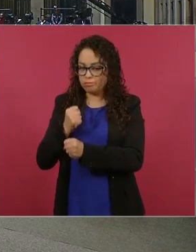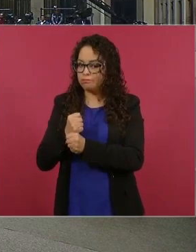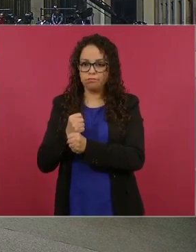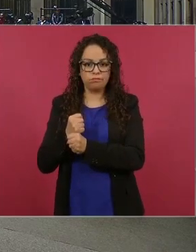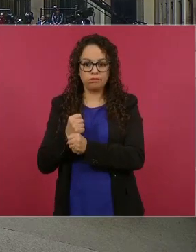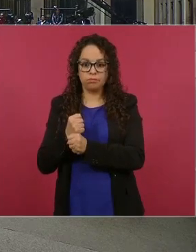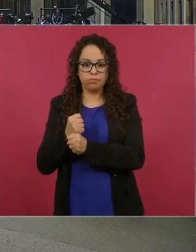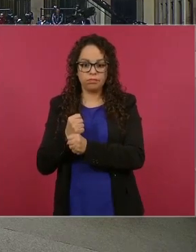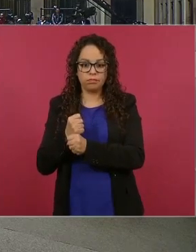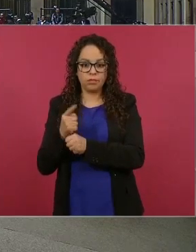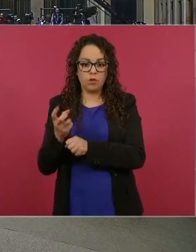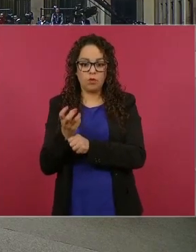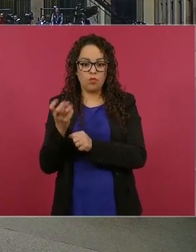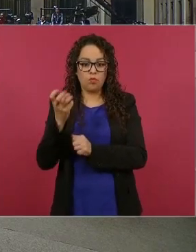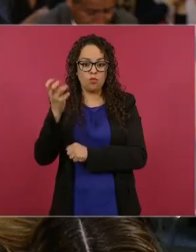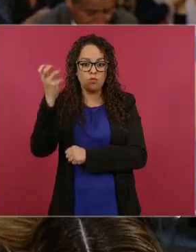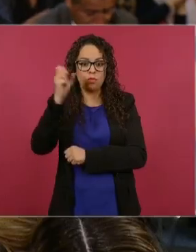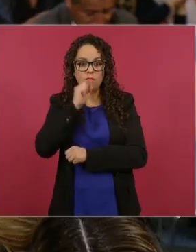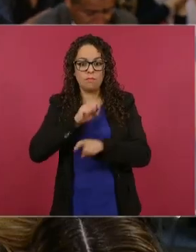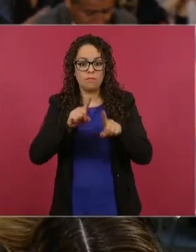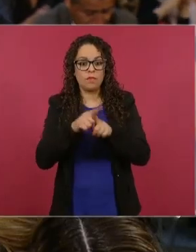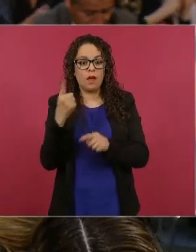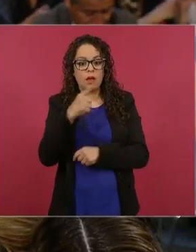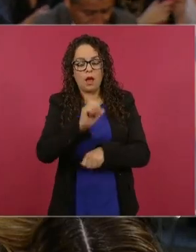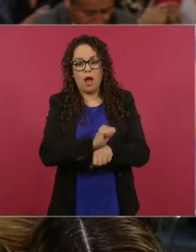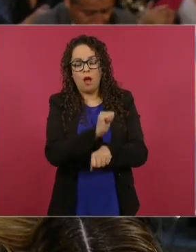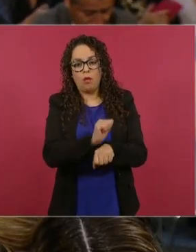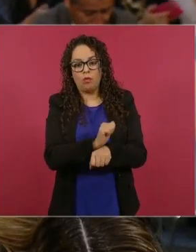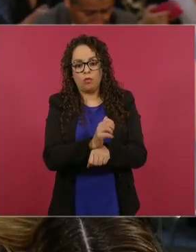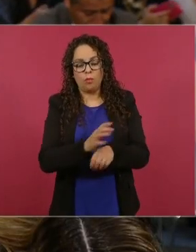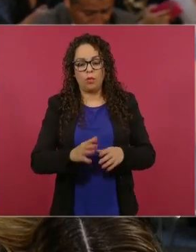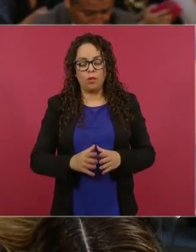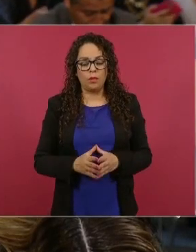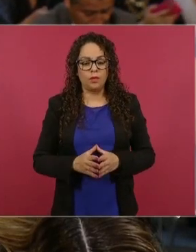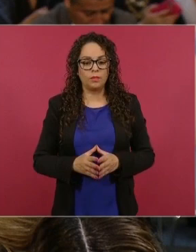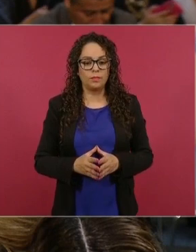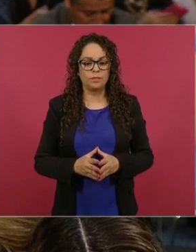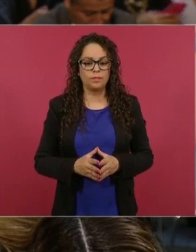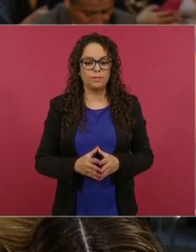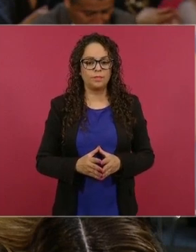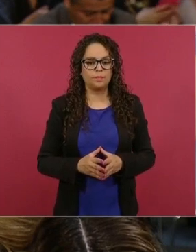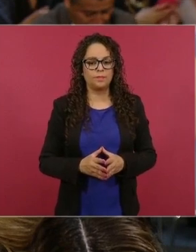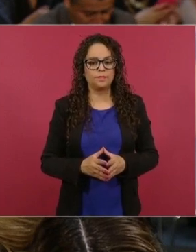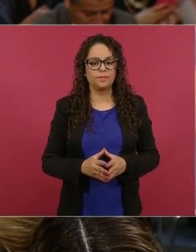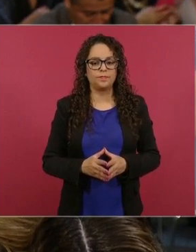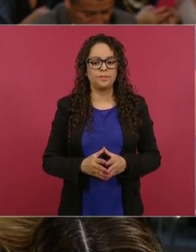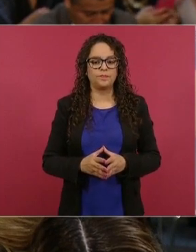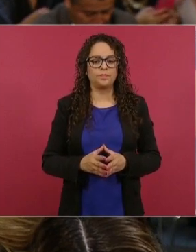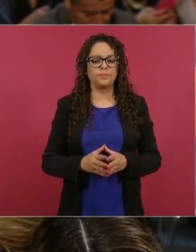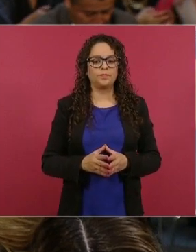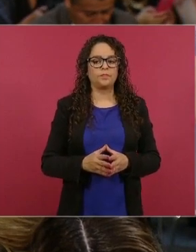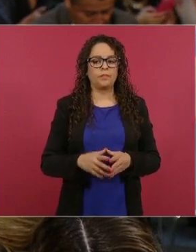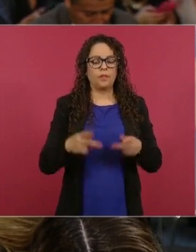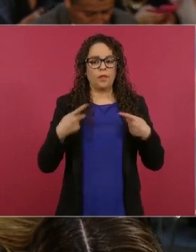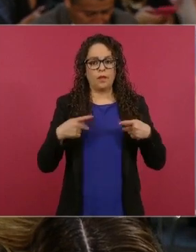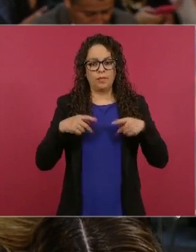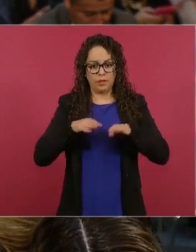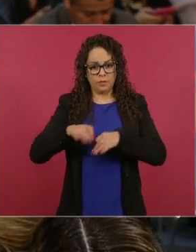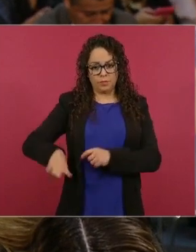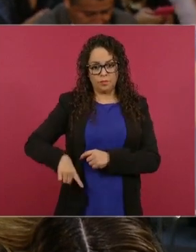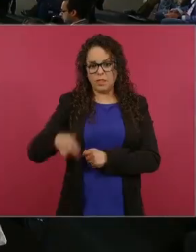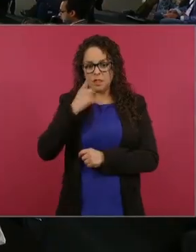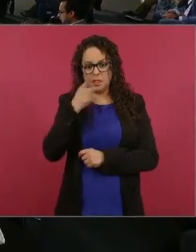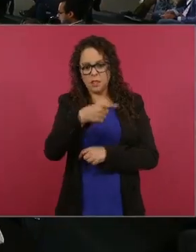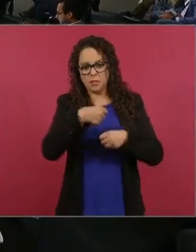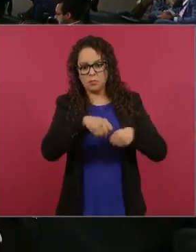contamina un automóvil usuarios de motocicletas mecánicos así como algunos funcionarios públicos aseguran que esas motocicletas no